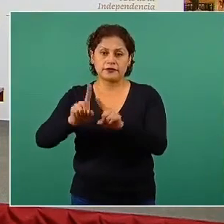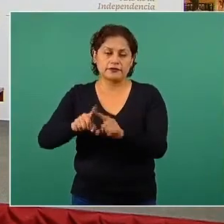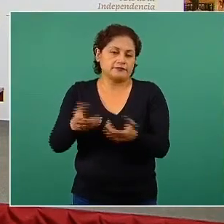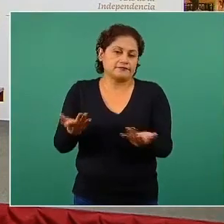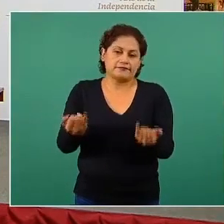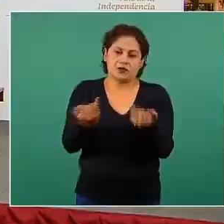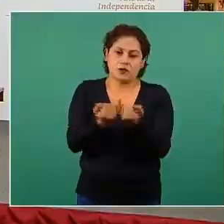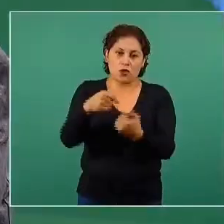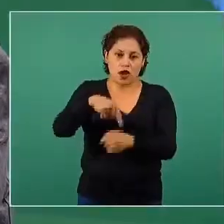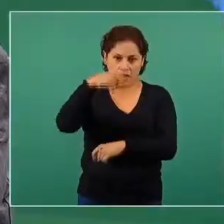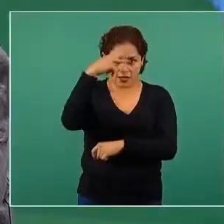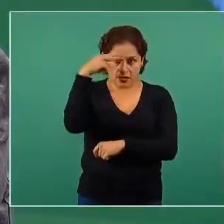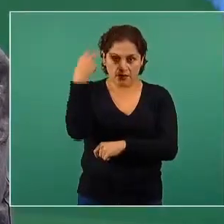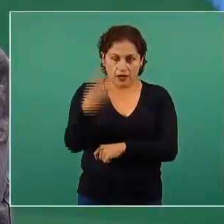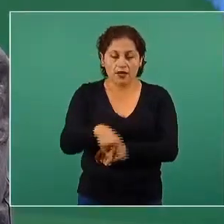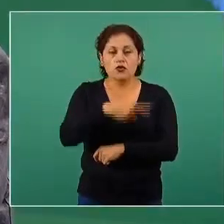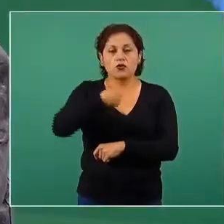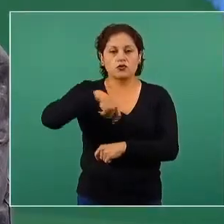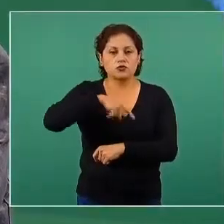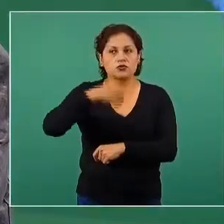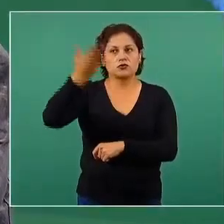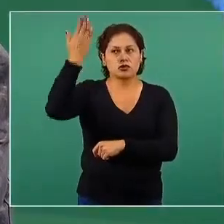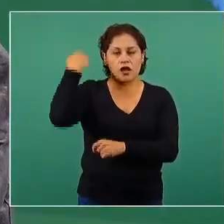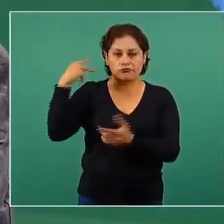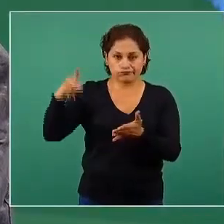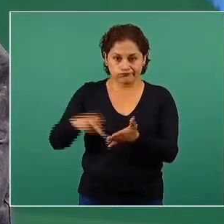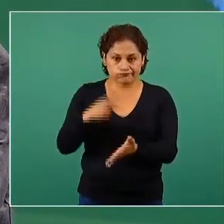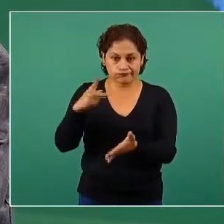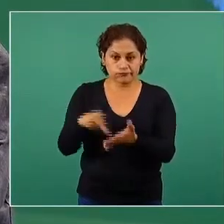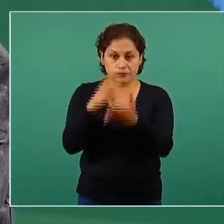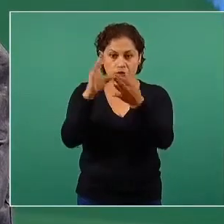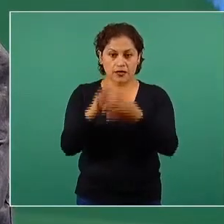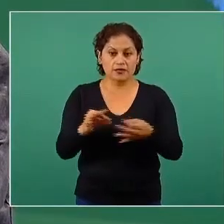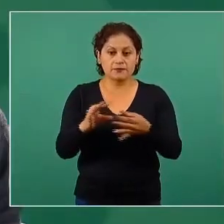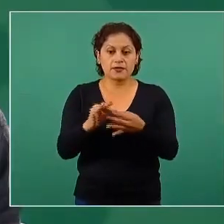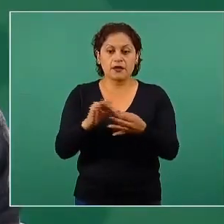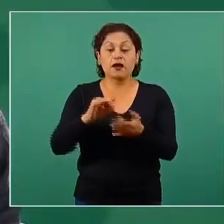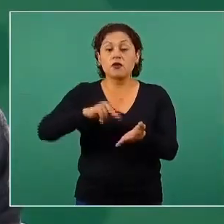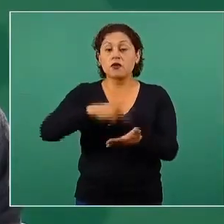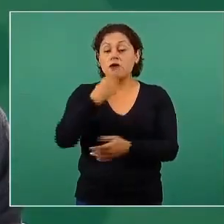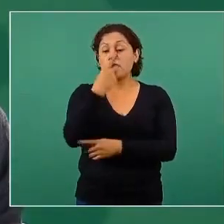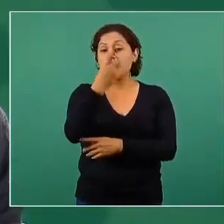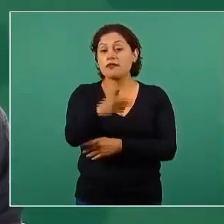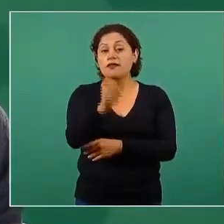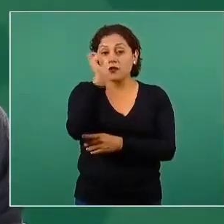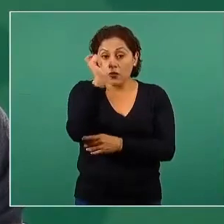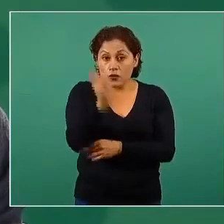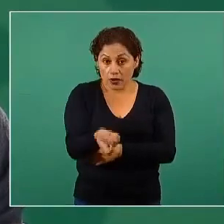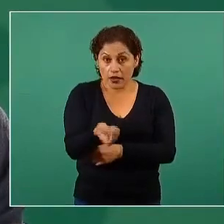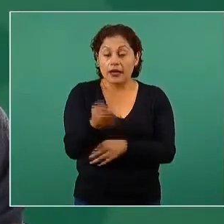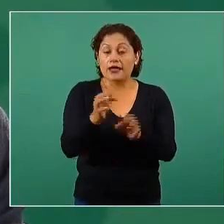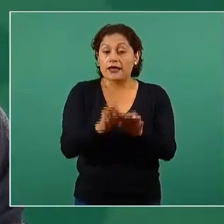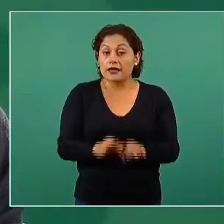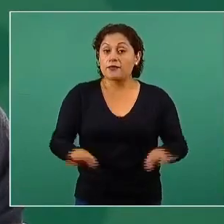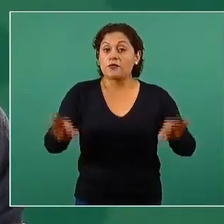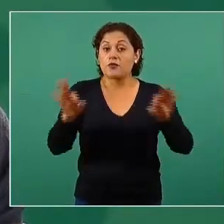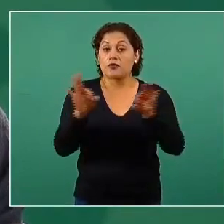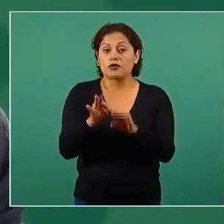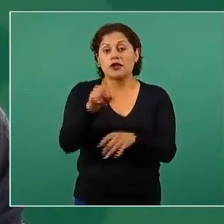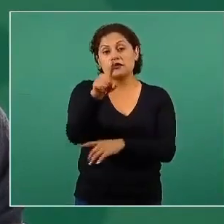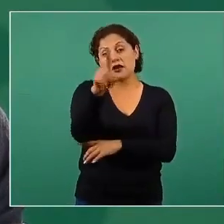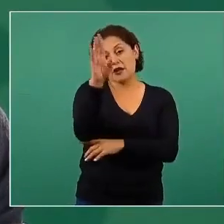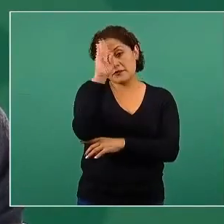una y otra vez y lo volvemos a decir. Y también es importante, por eso, quitarse un poco los